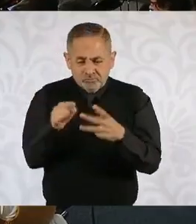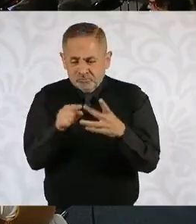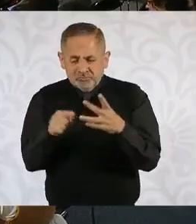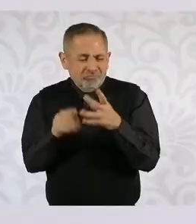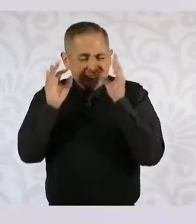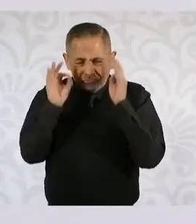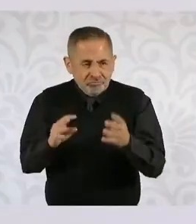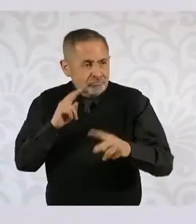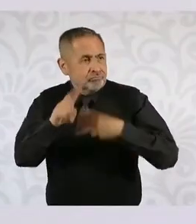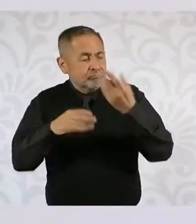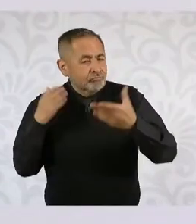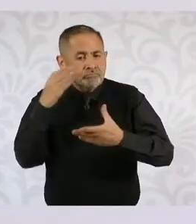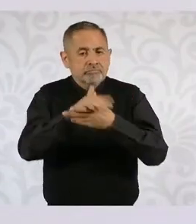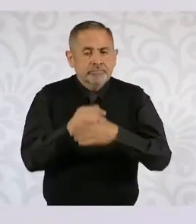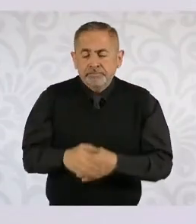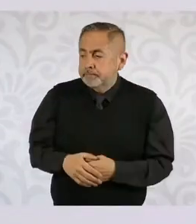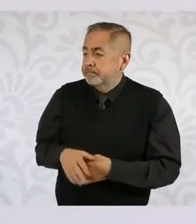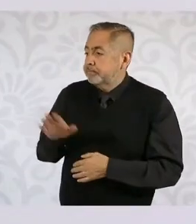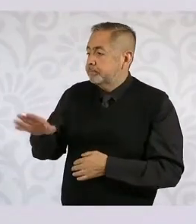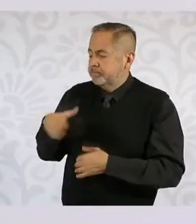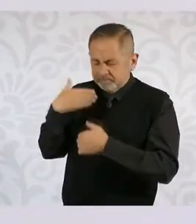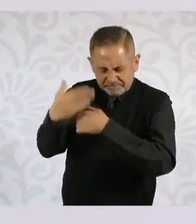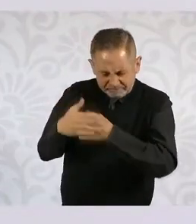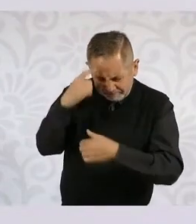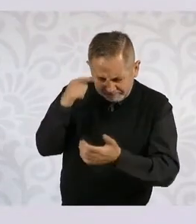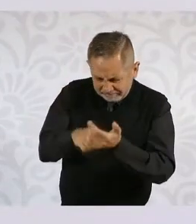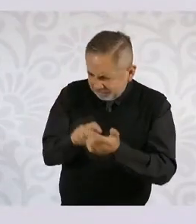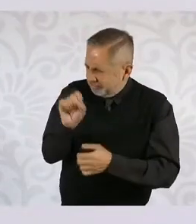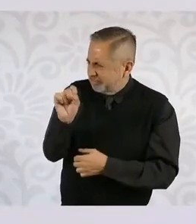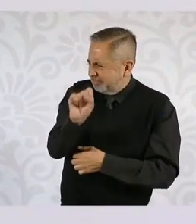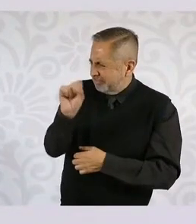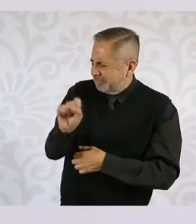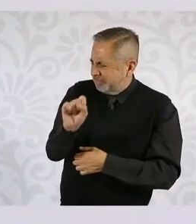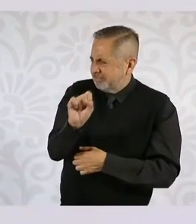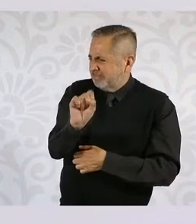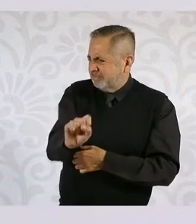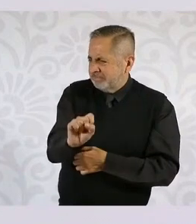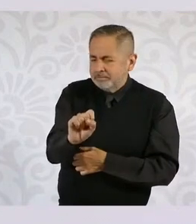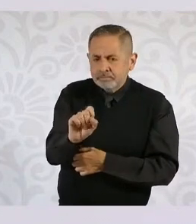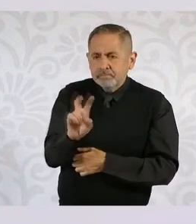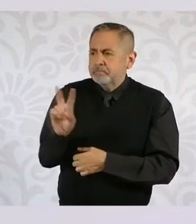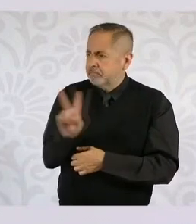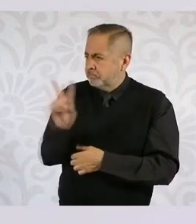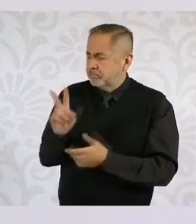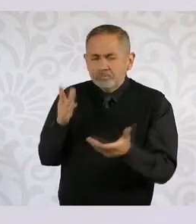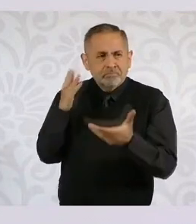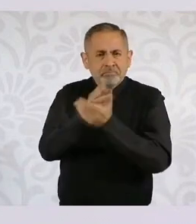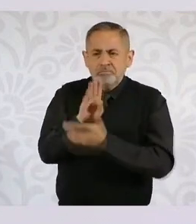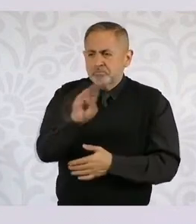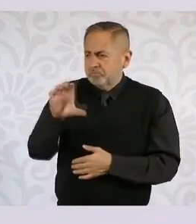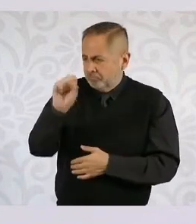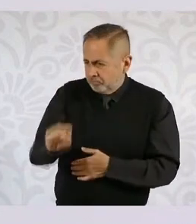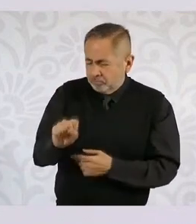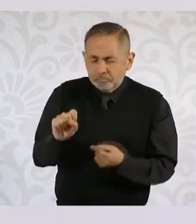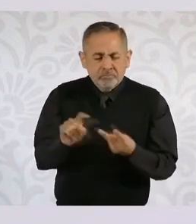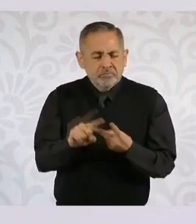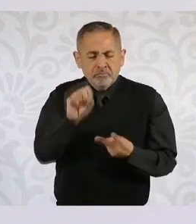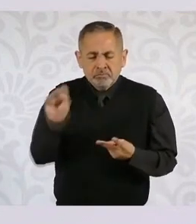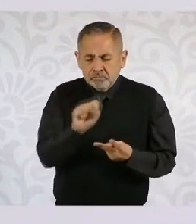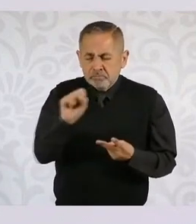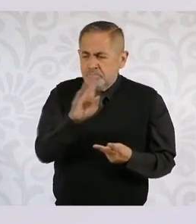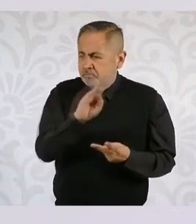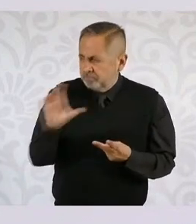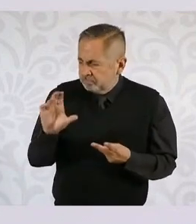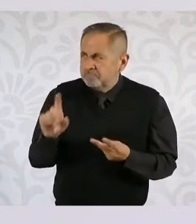Sí, vamos a ir el próximo fin de semana, creo que el sábado, voy el viernes a Baja California Sur, sábado a Baja California